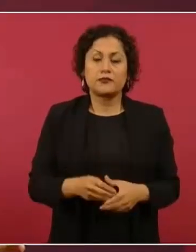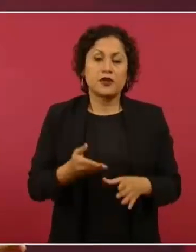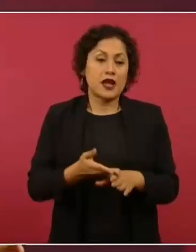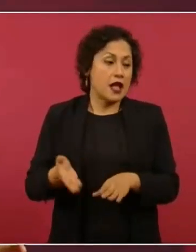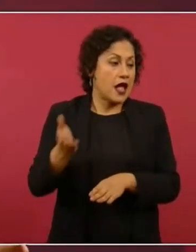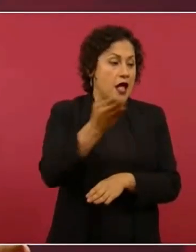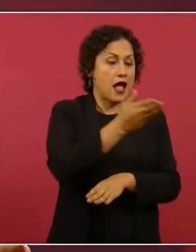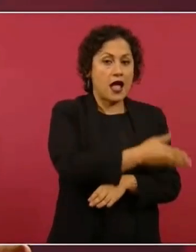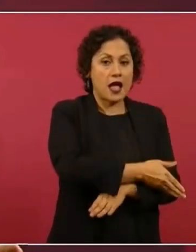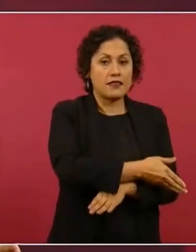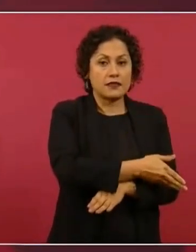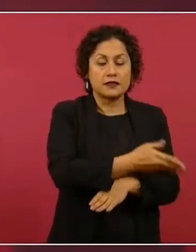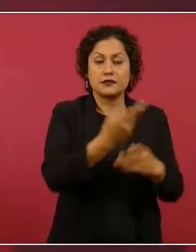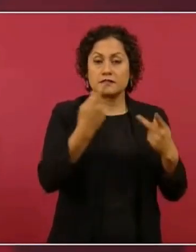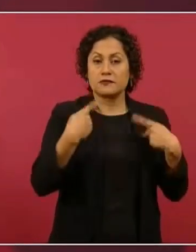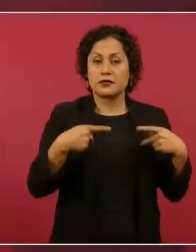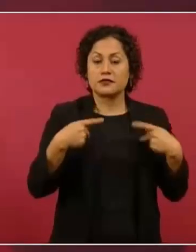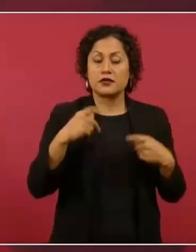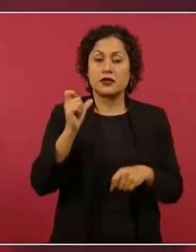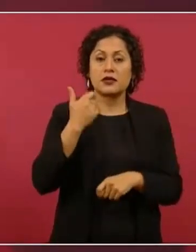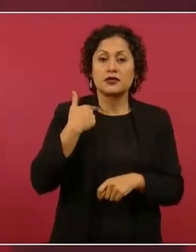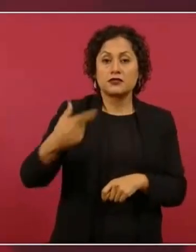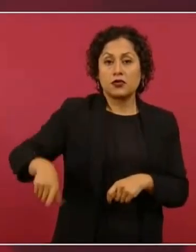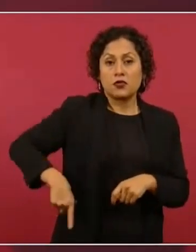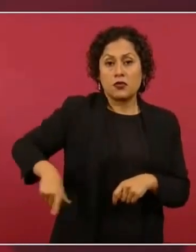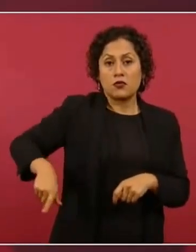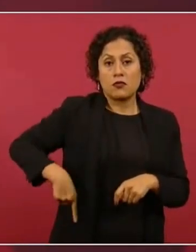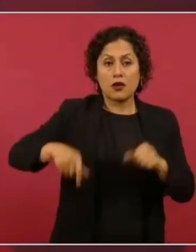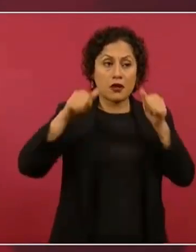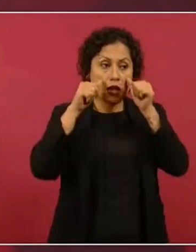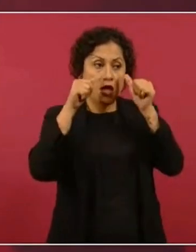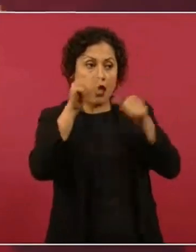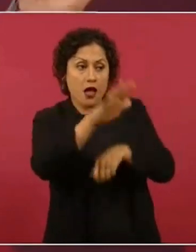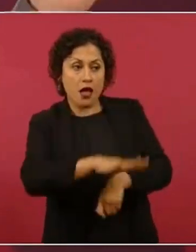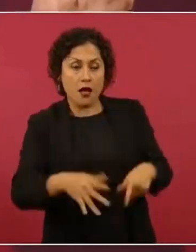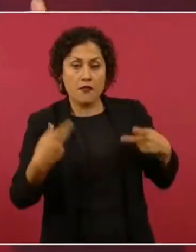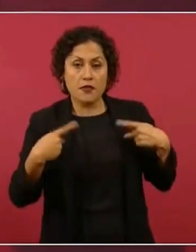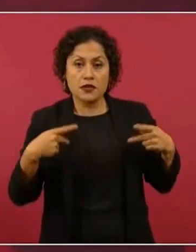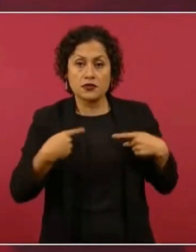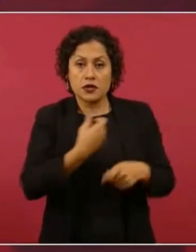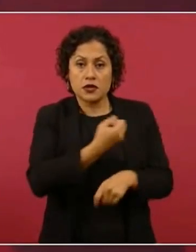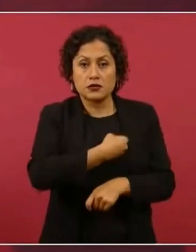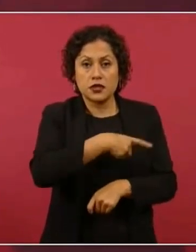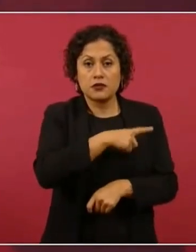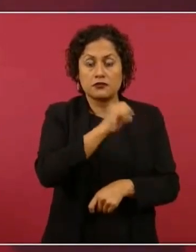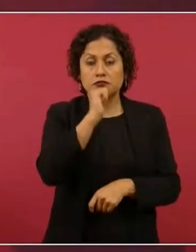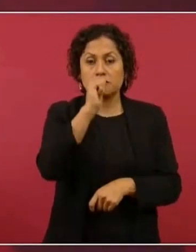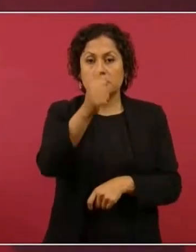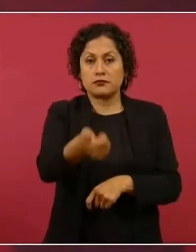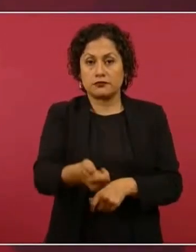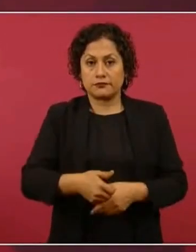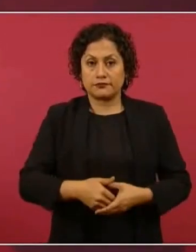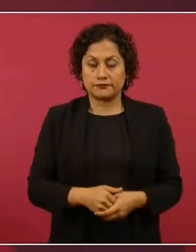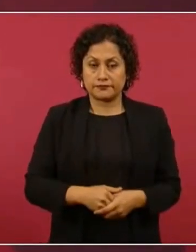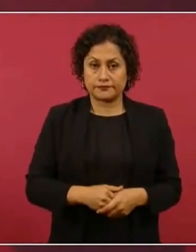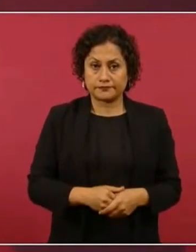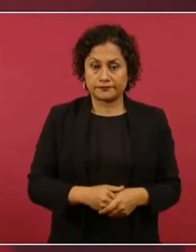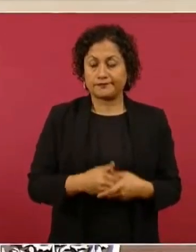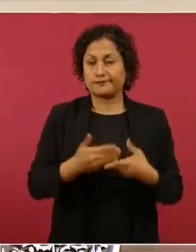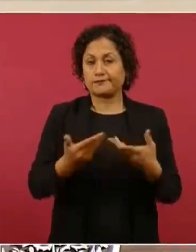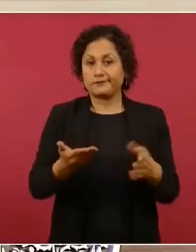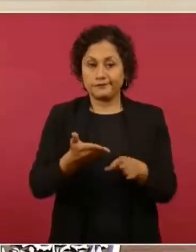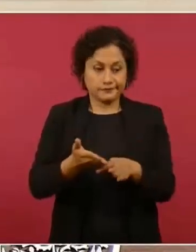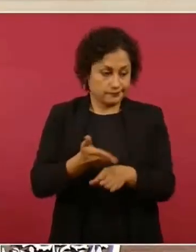importaba la salud del pueblo a los que gobernaban en todo el